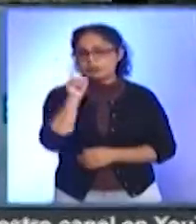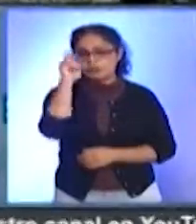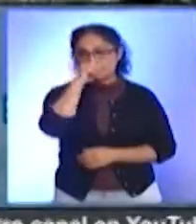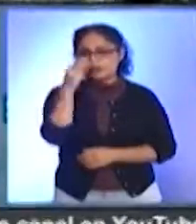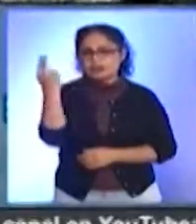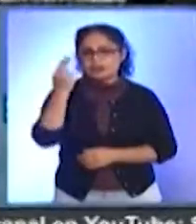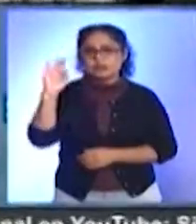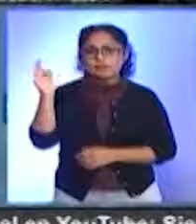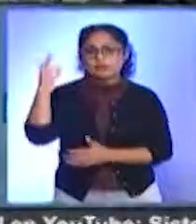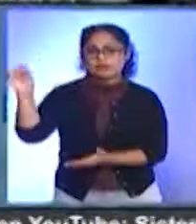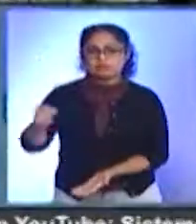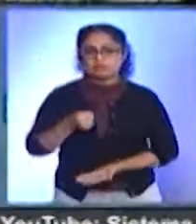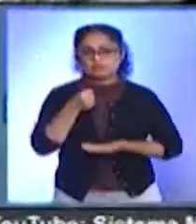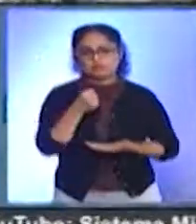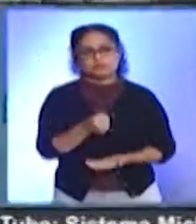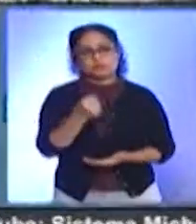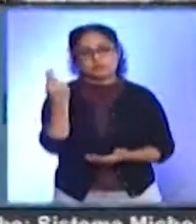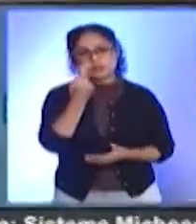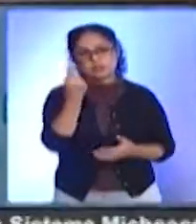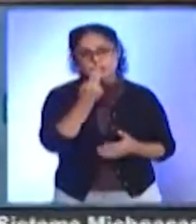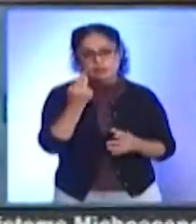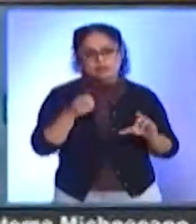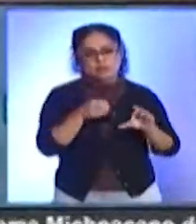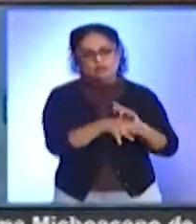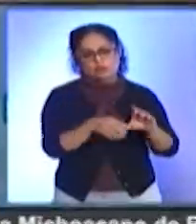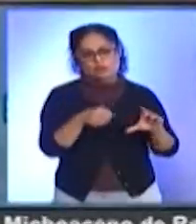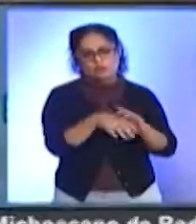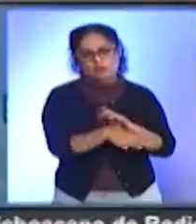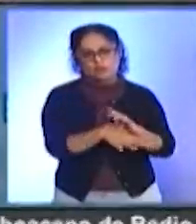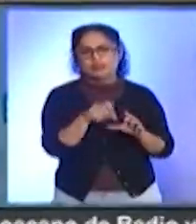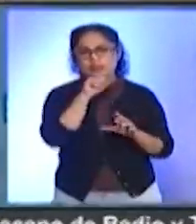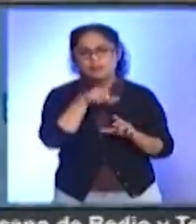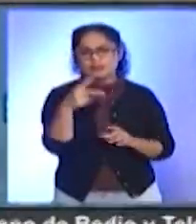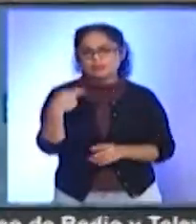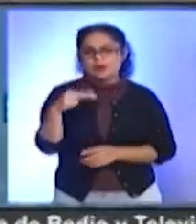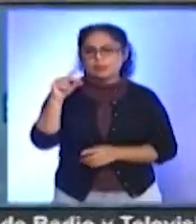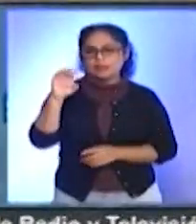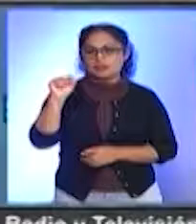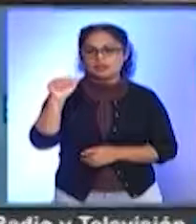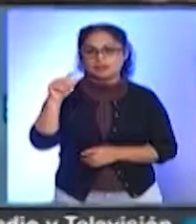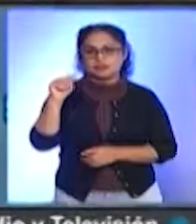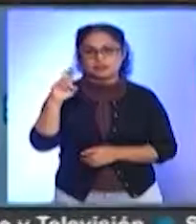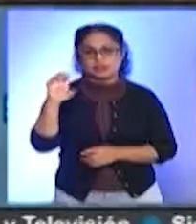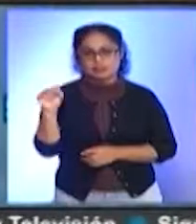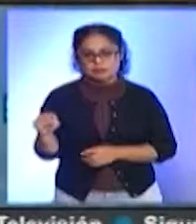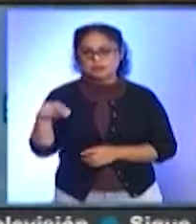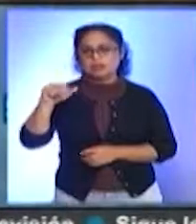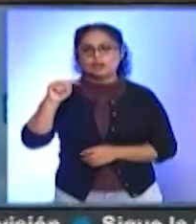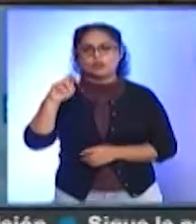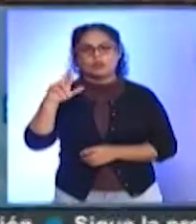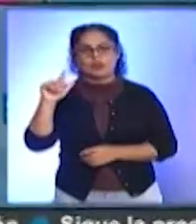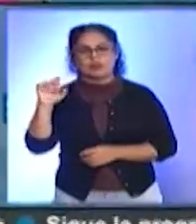recurso federal y sin contar con el Fondo de Desastres Naturales. Así lo expuso la Coordinadora Estatal de Protección Civil, Georgina